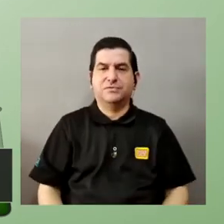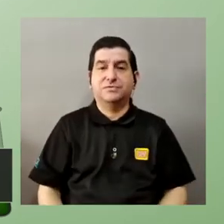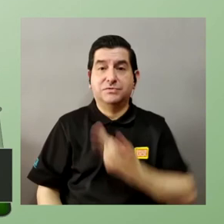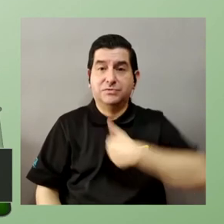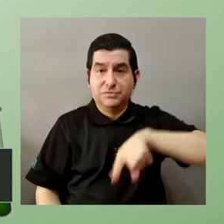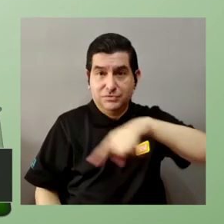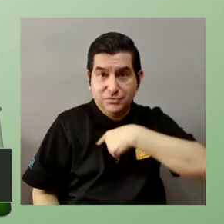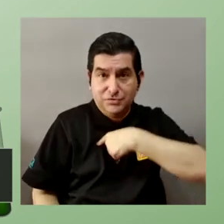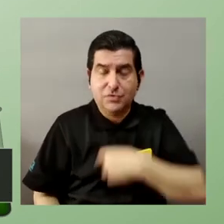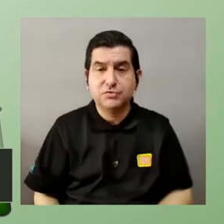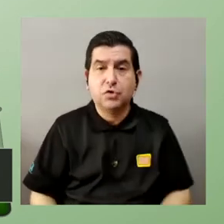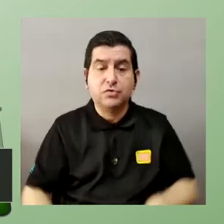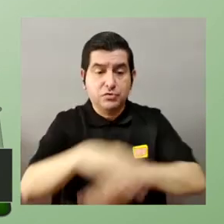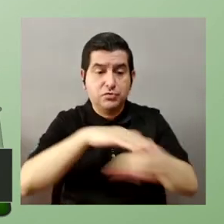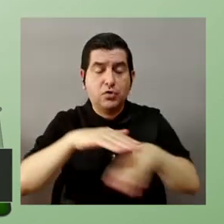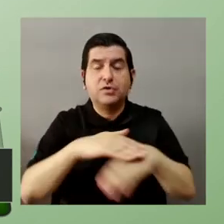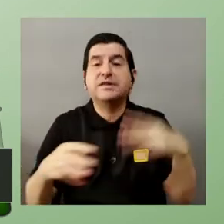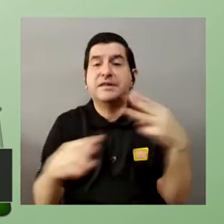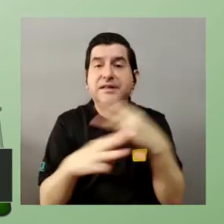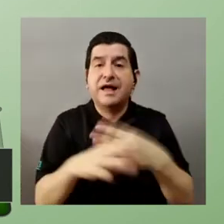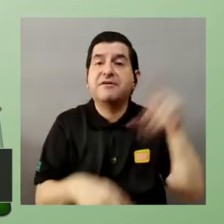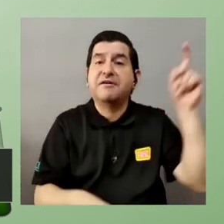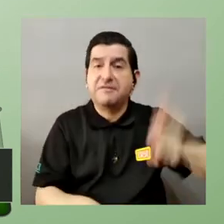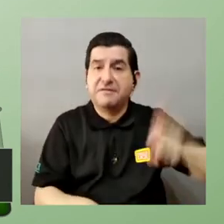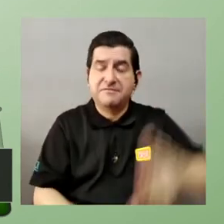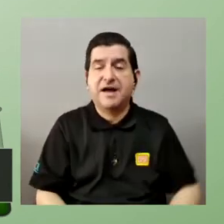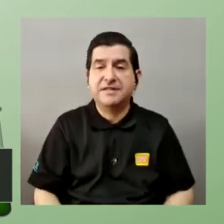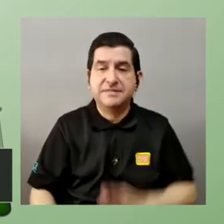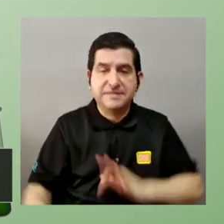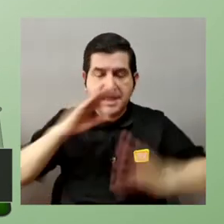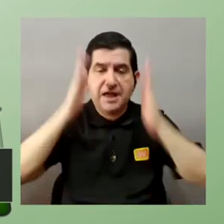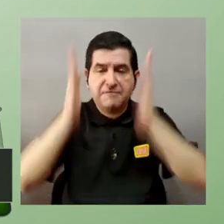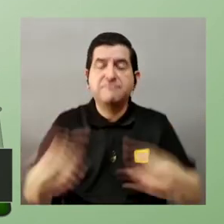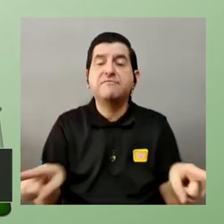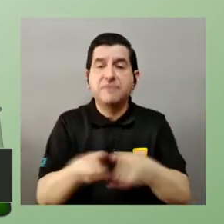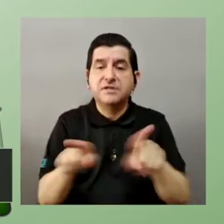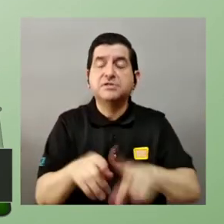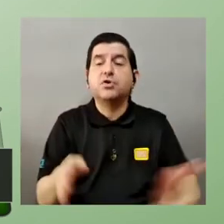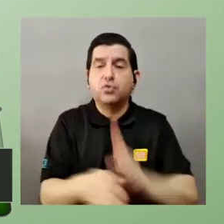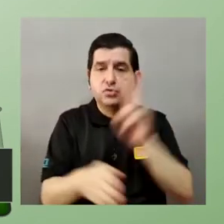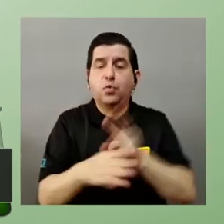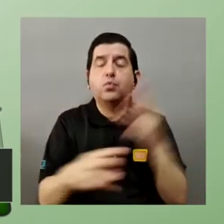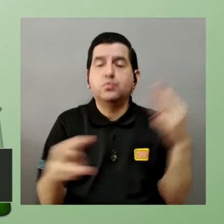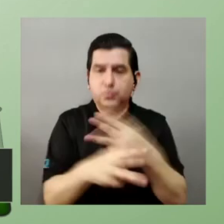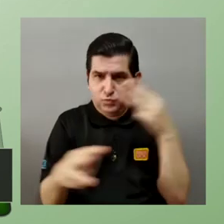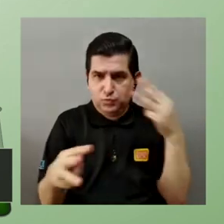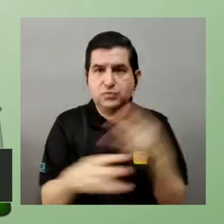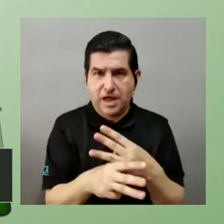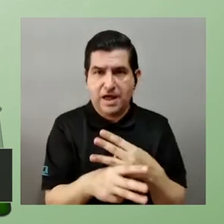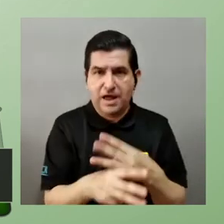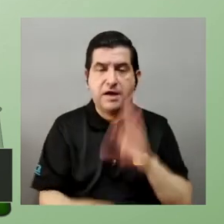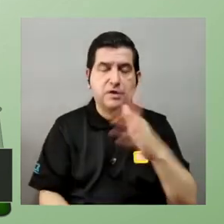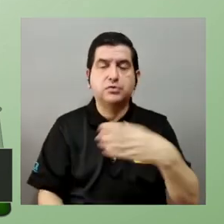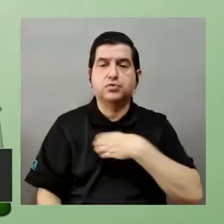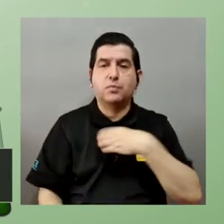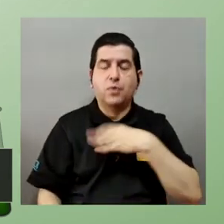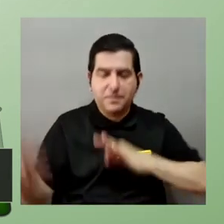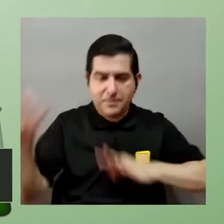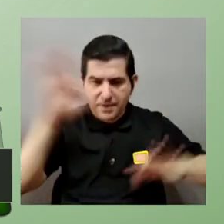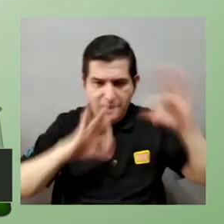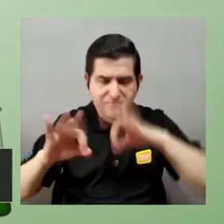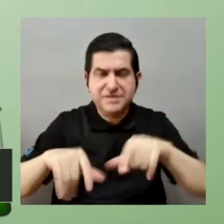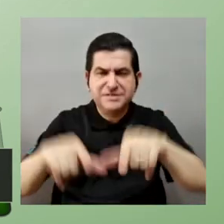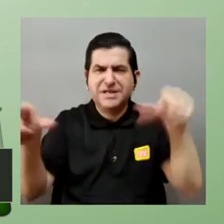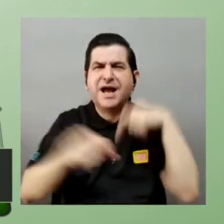entrelazados y nosotros damos un poco el fundamento matemático necesario para que los físicos también utilicen la matemática pues para para su